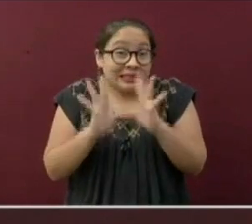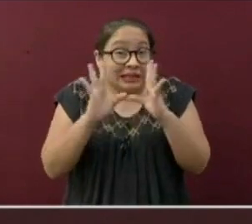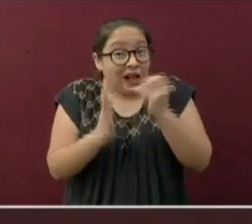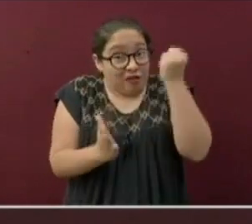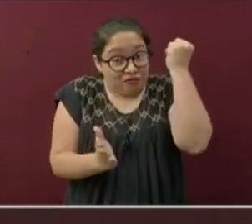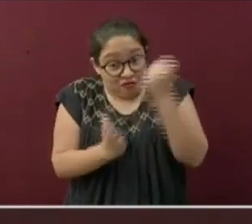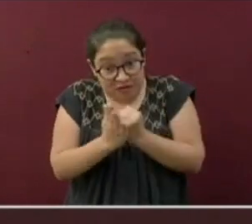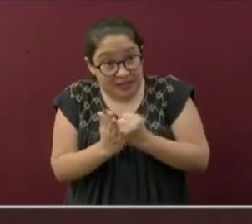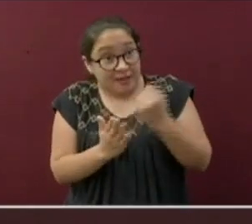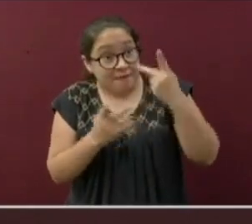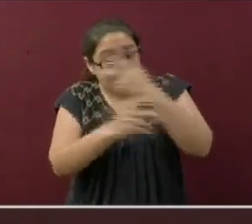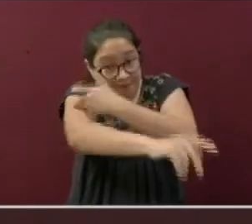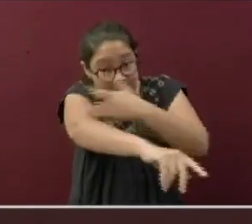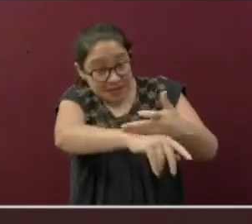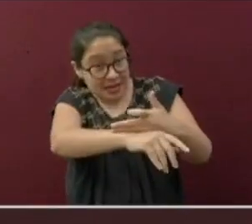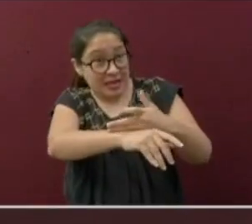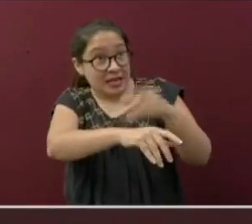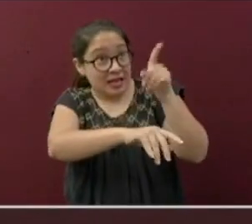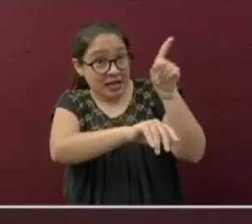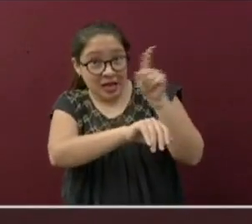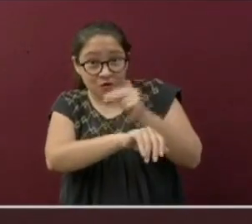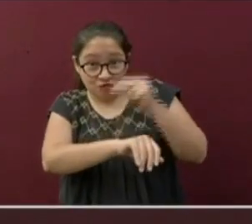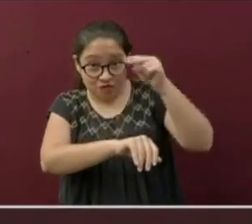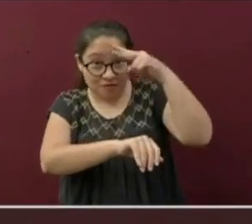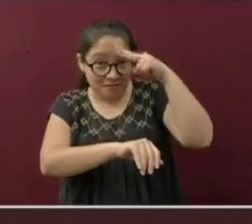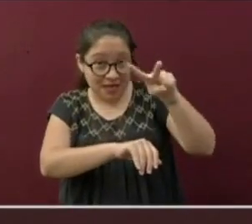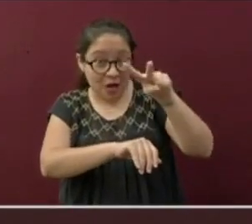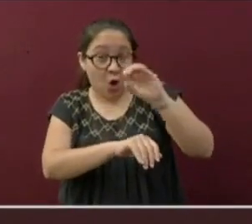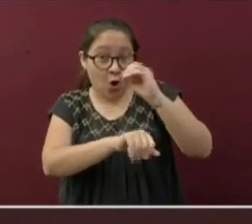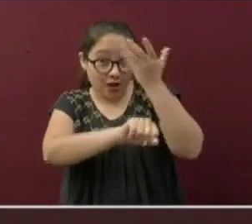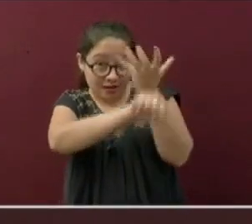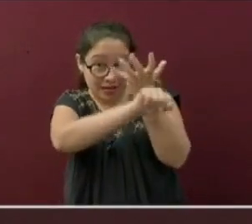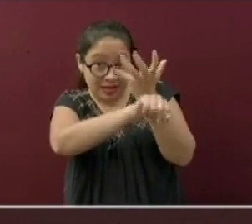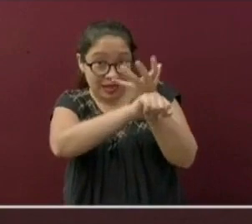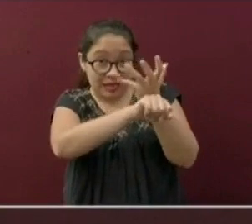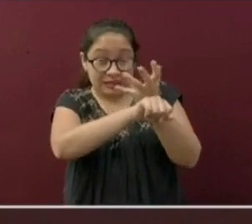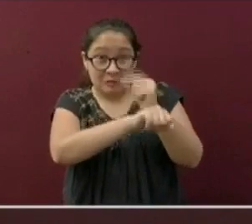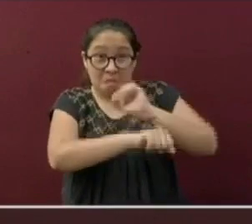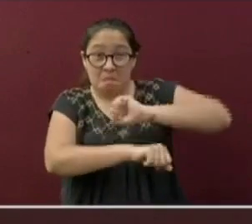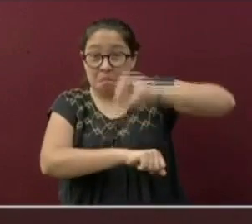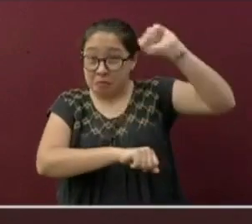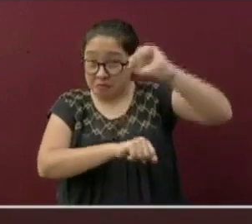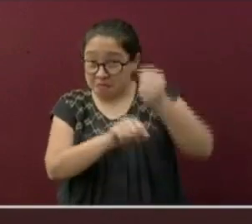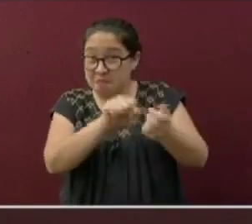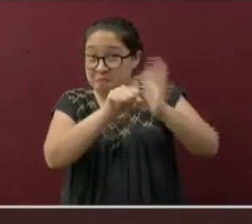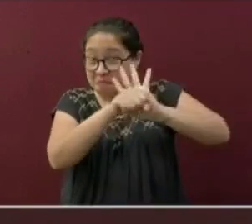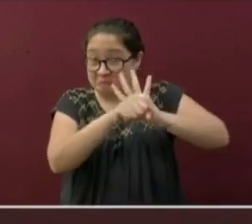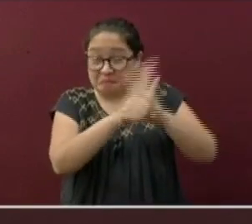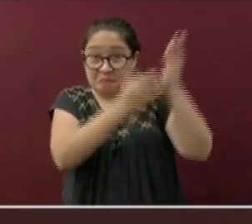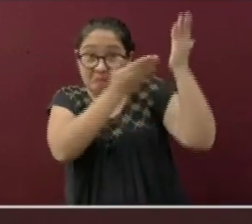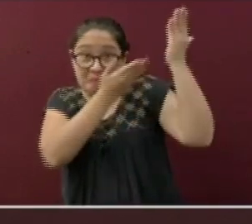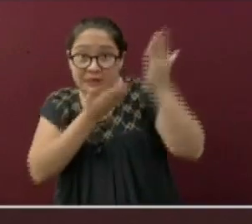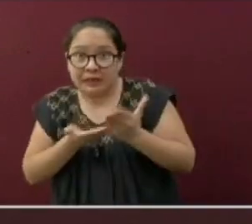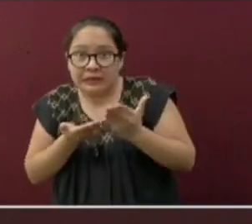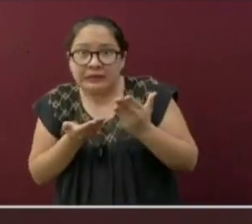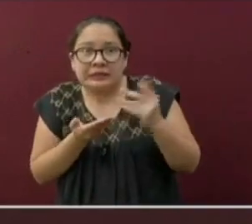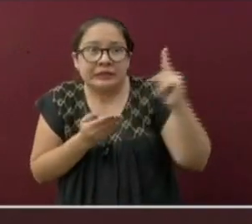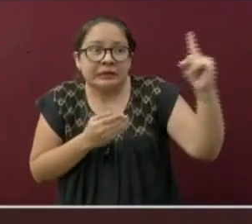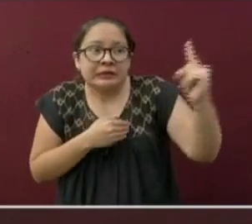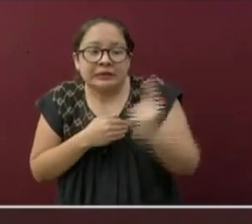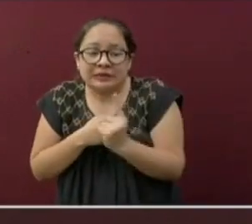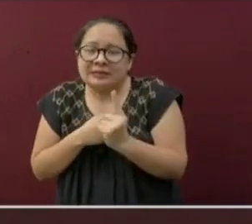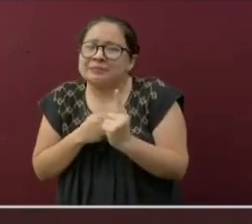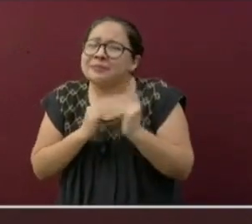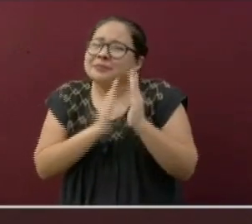de familiares que viven en el norte del país o en los Estados Unidos donde los índices de contagio están altísimos, les pedimos